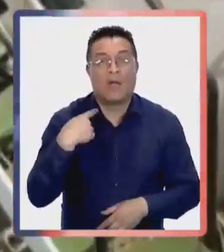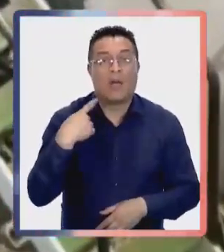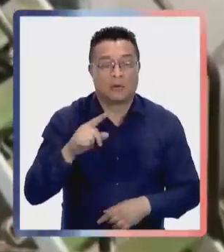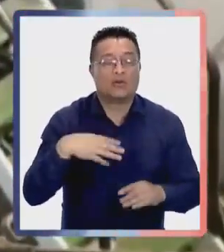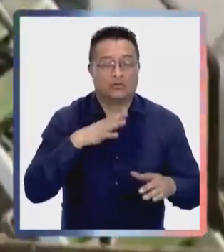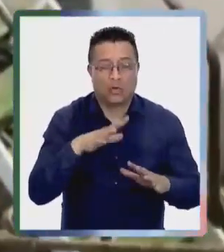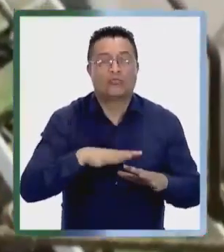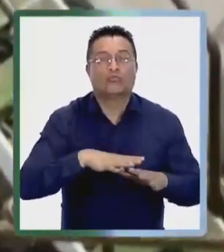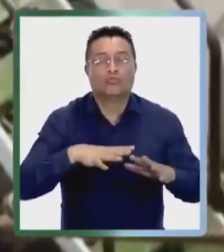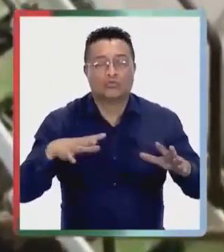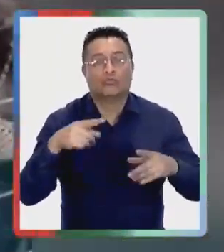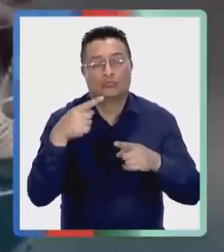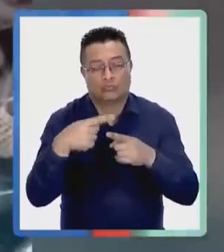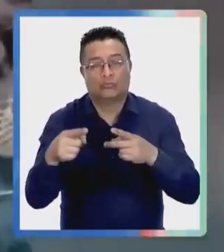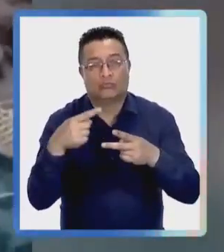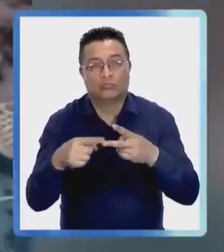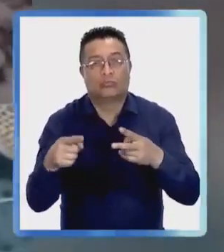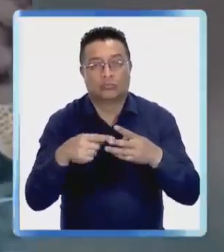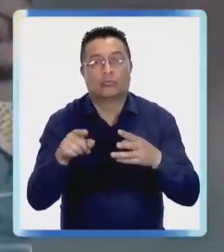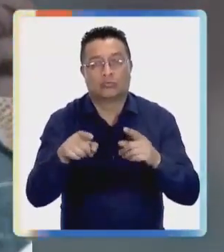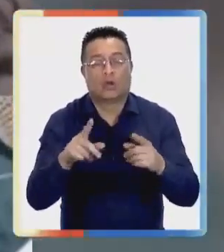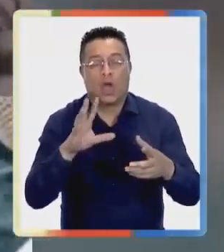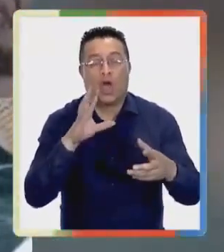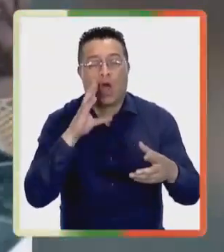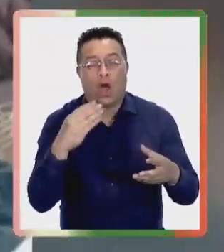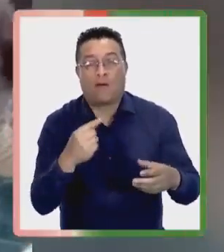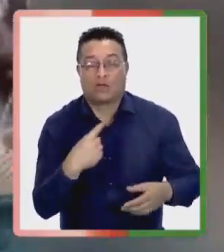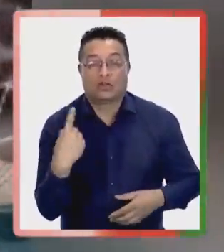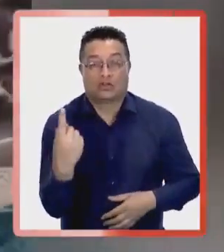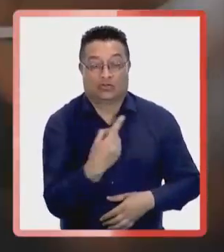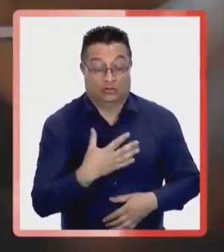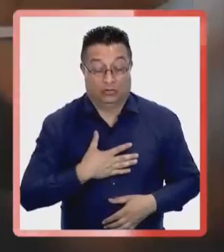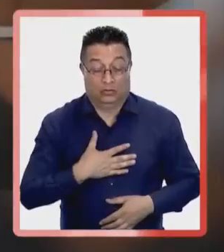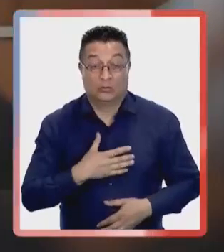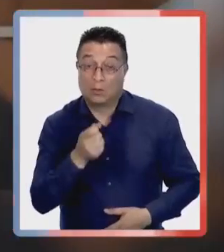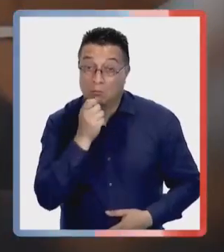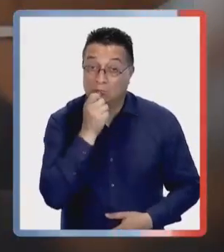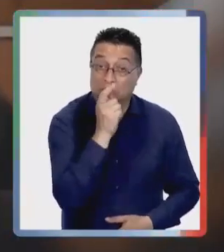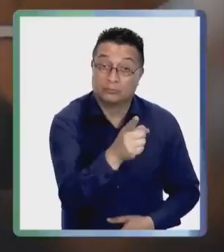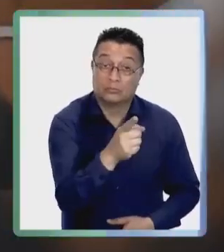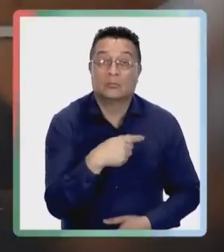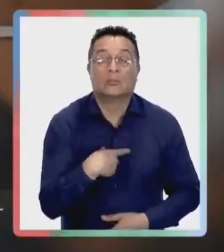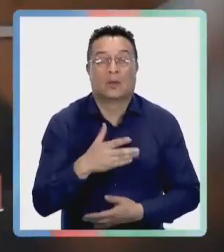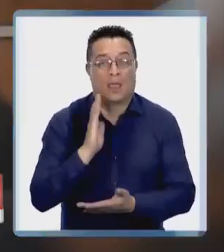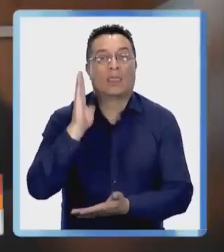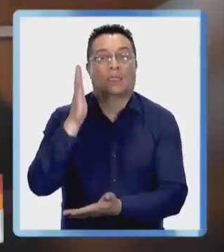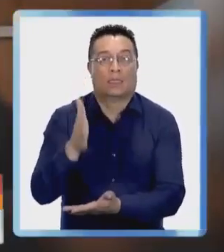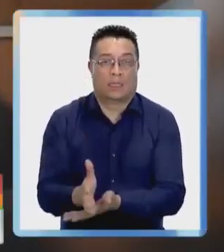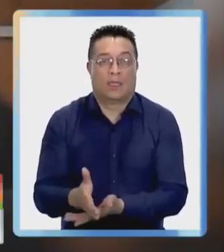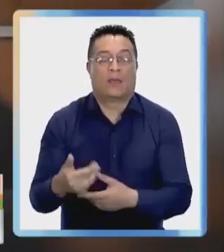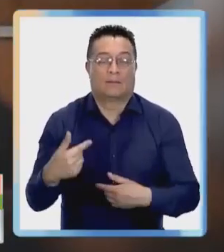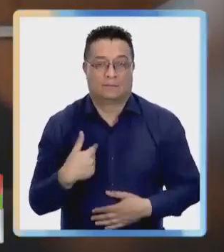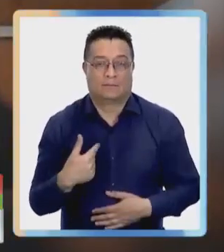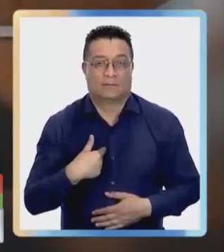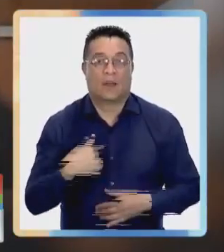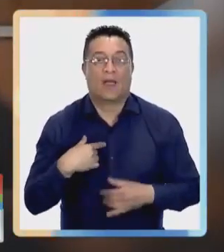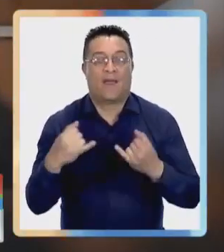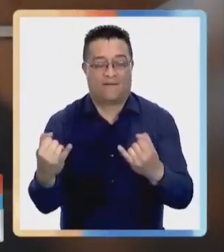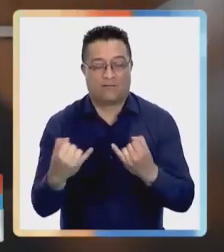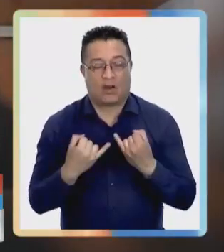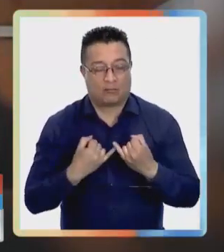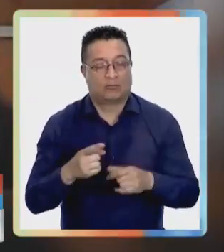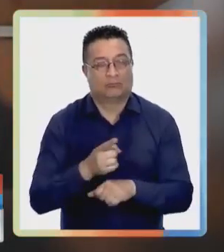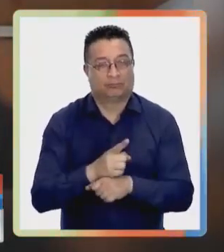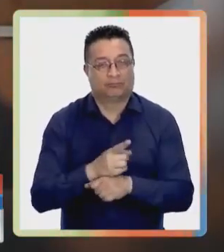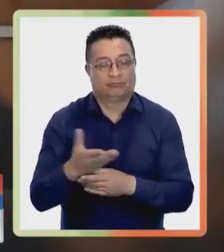temas administrativos que se demoran, pero el fiscal siempre ha estado llano de alguna manera entregar los antecedentes para que nosotros como